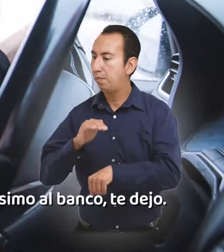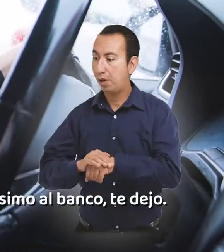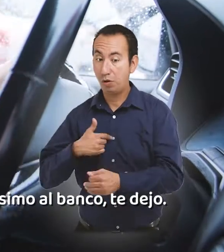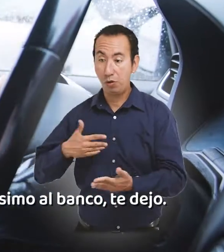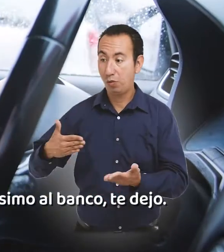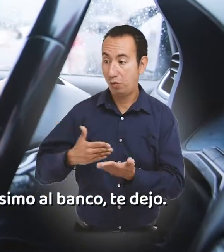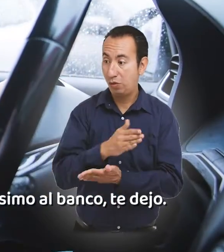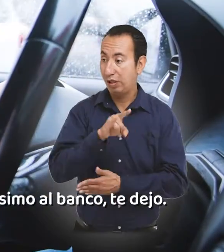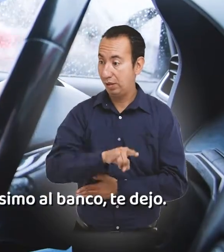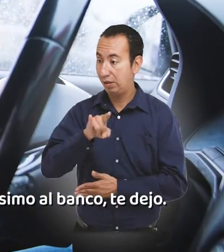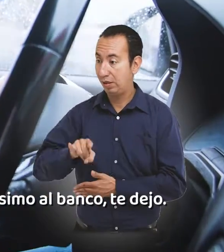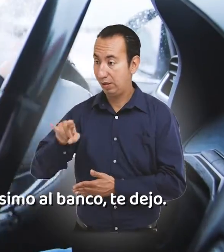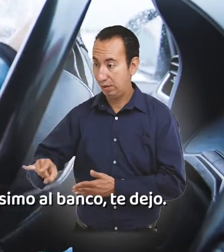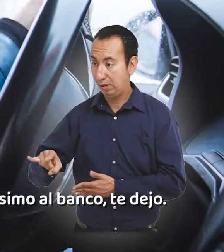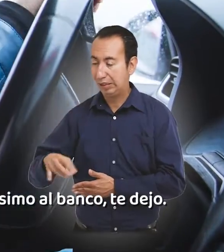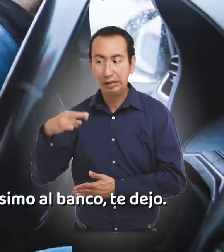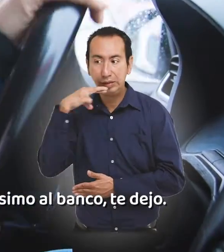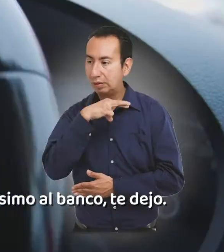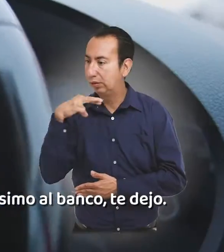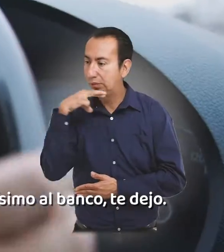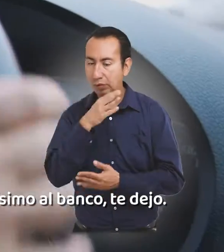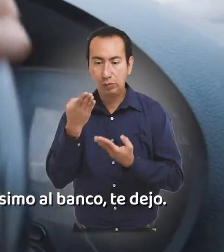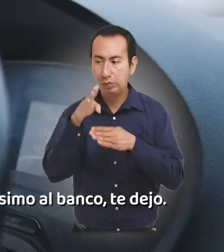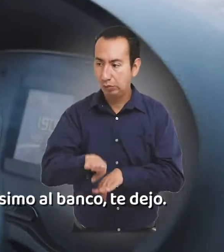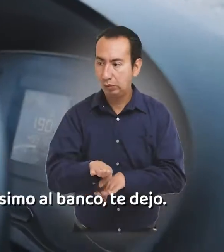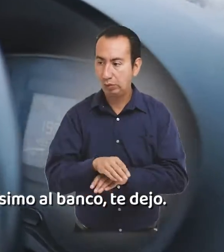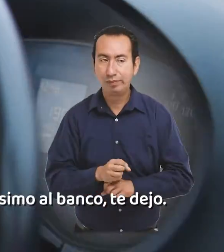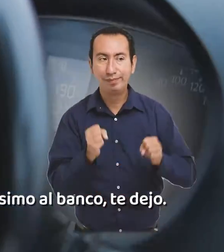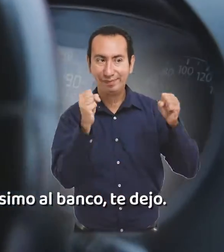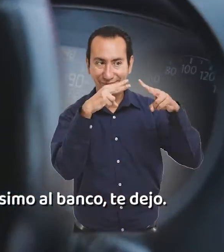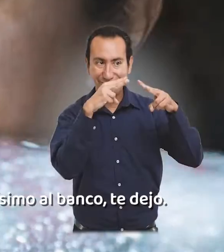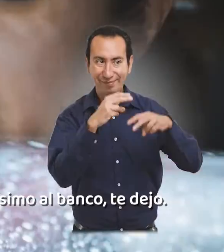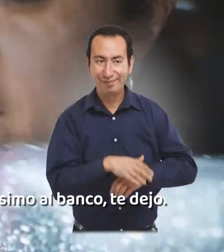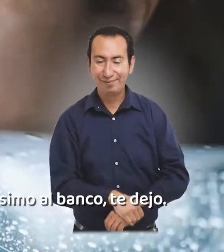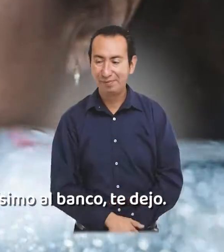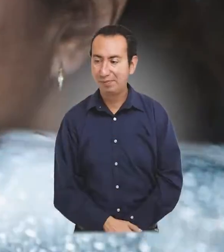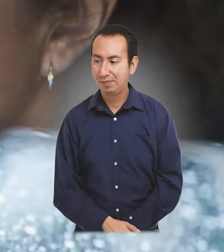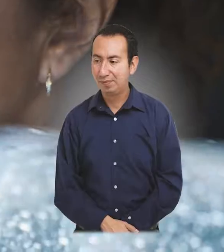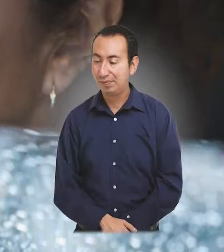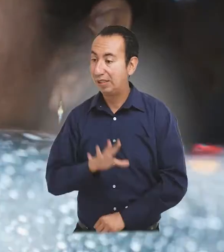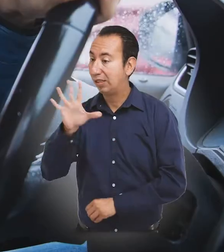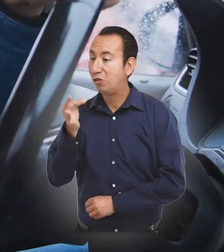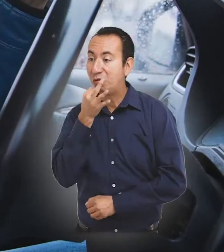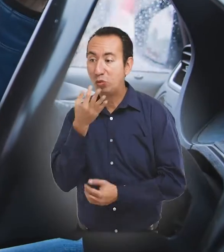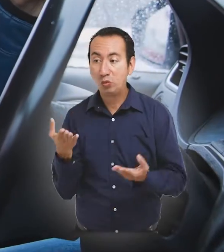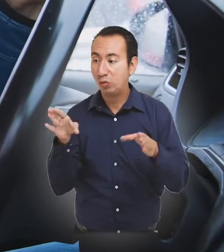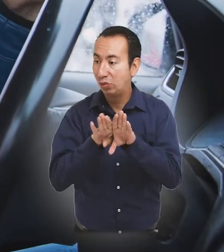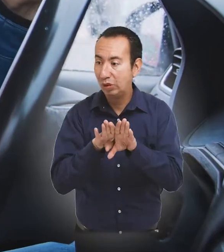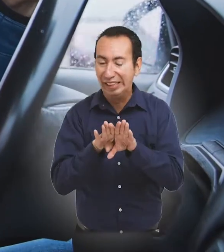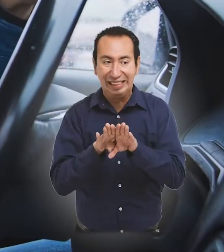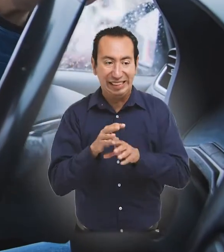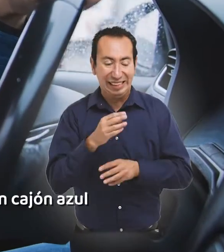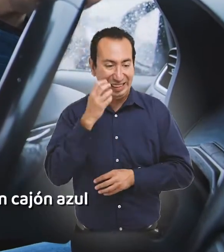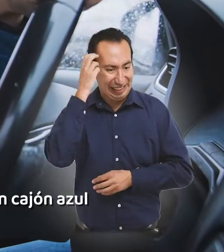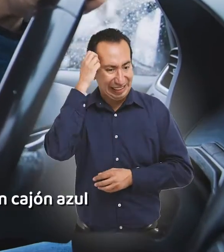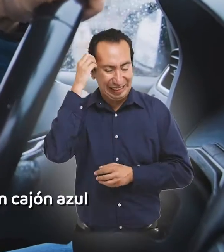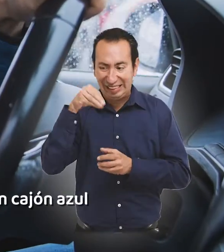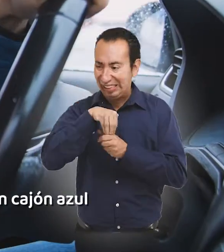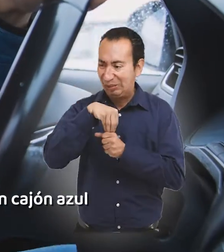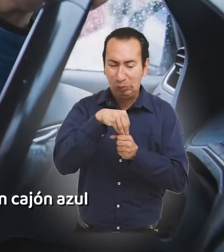Amiga, voy entrando al estacionamiento. Voy rapidísimo al banco. Te dejo. Corre. Cierra en el cinco minutos.